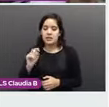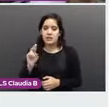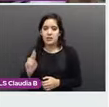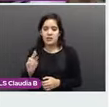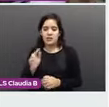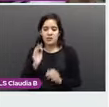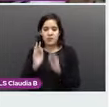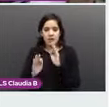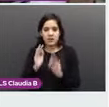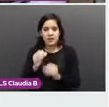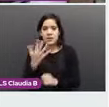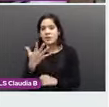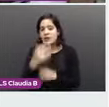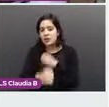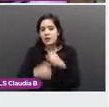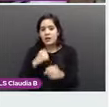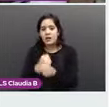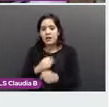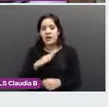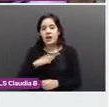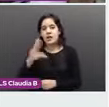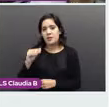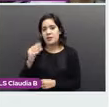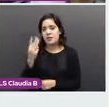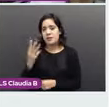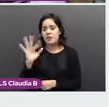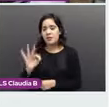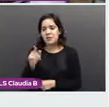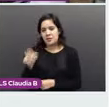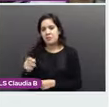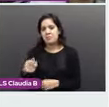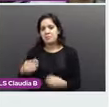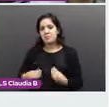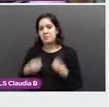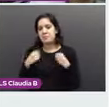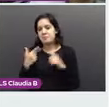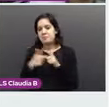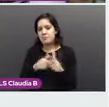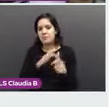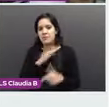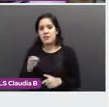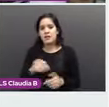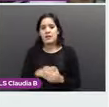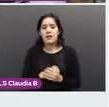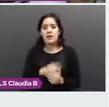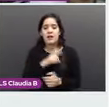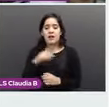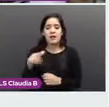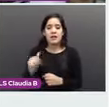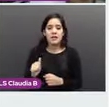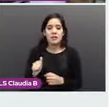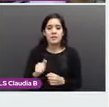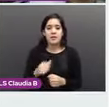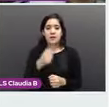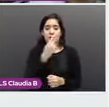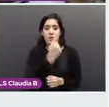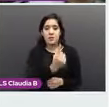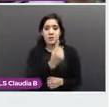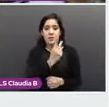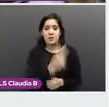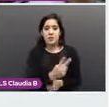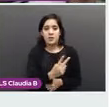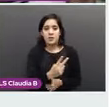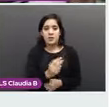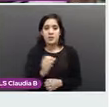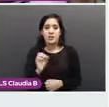a los 5 años, tiene un 93% de sobrevida. En etapas tempranas, que se considera 1 y 2, la sobrevida a los